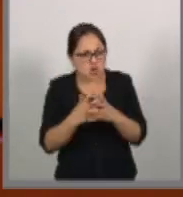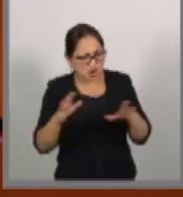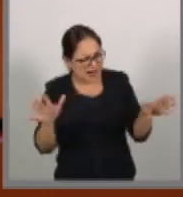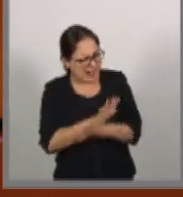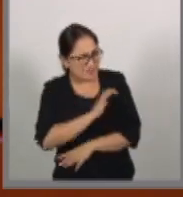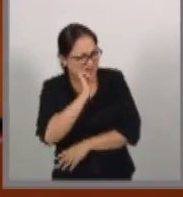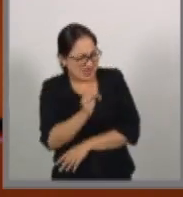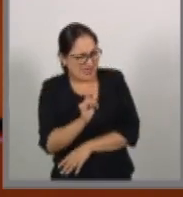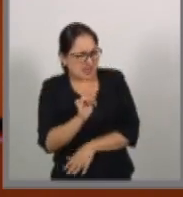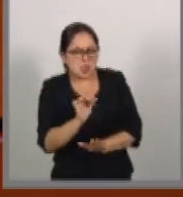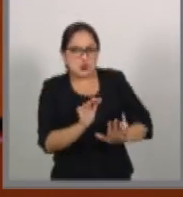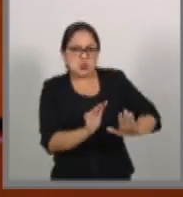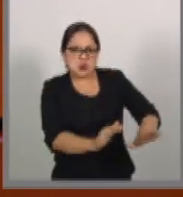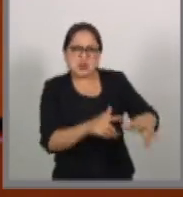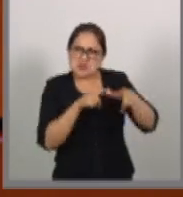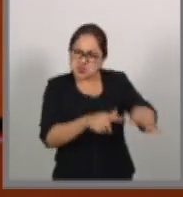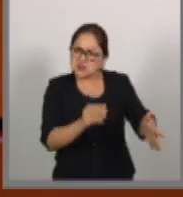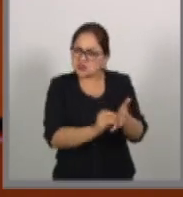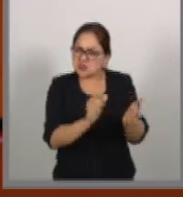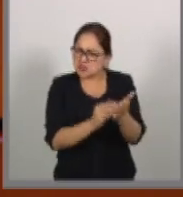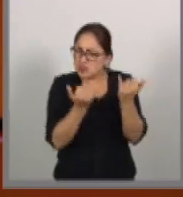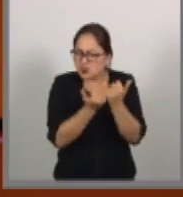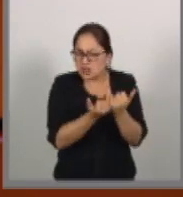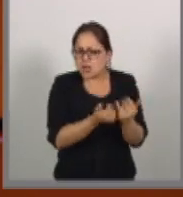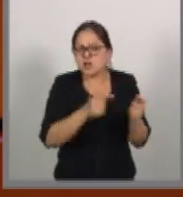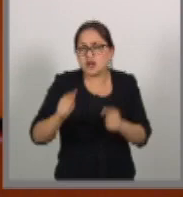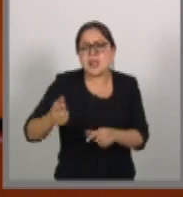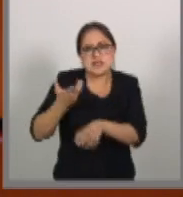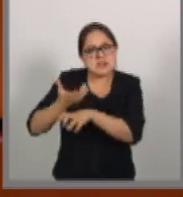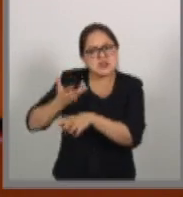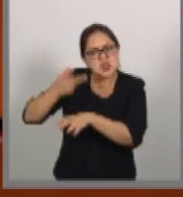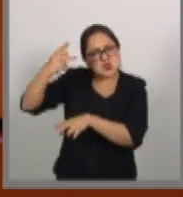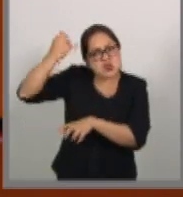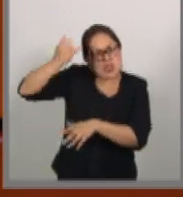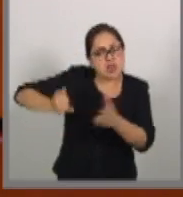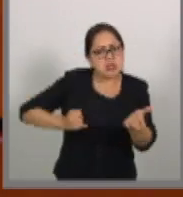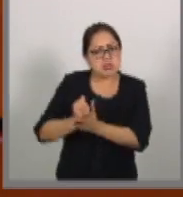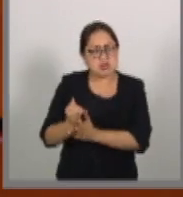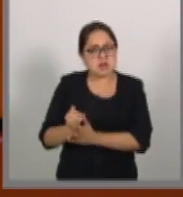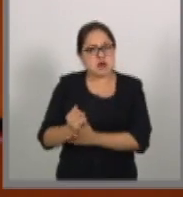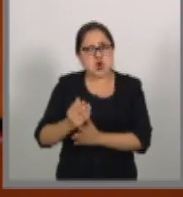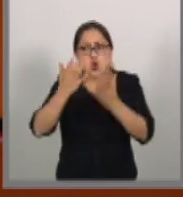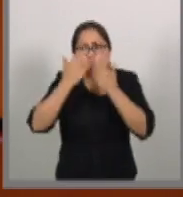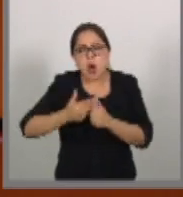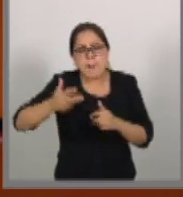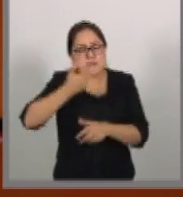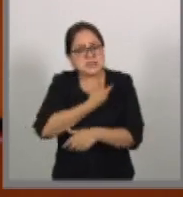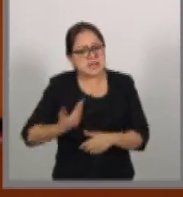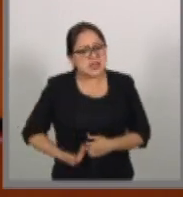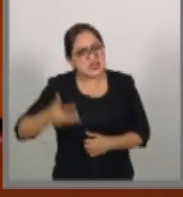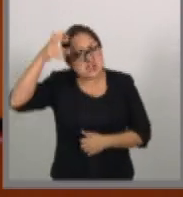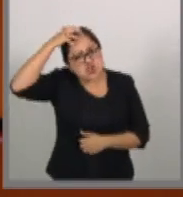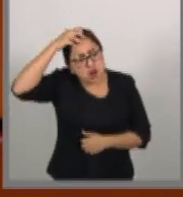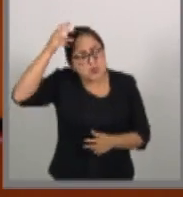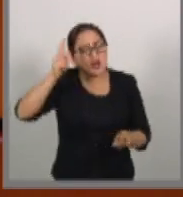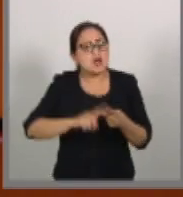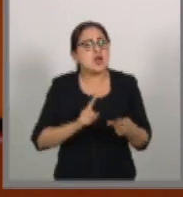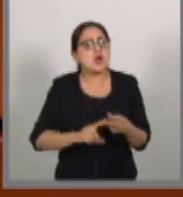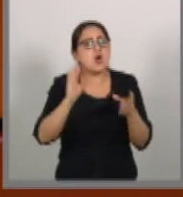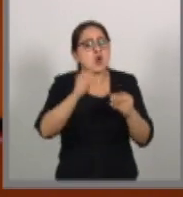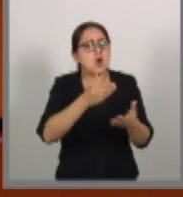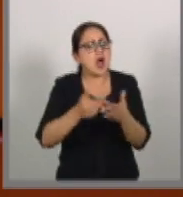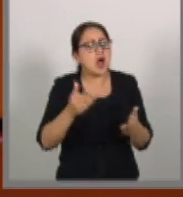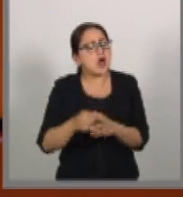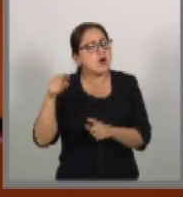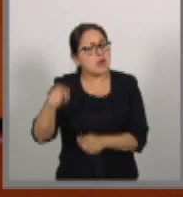cambiado la postura de Estados Unidos, como si no existiera Donald Trump, como si no existiera actualmente